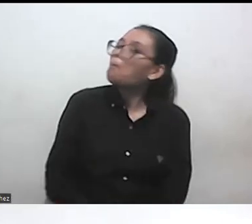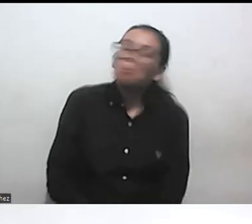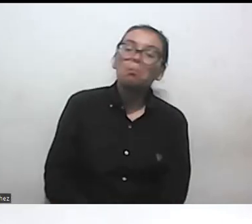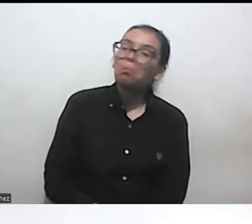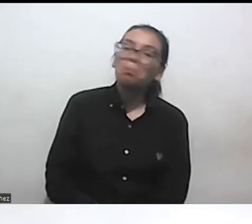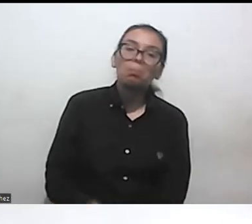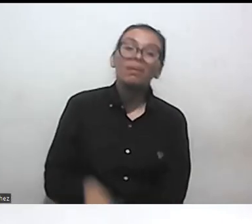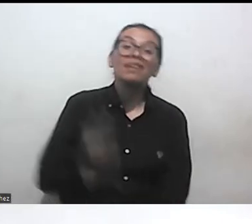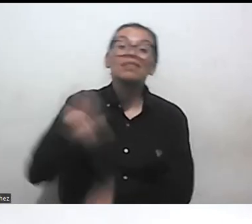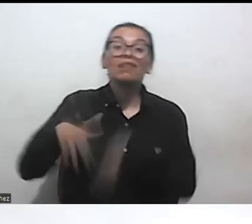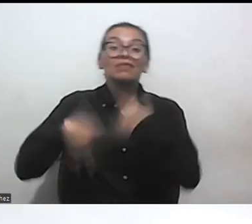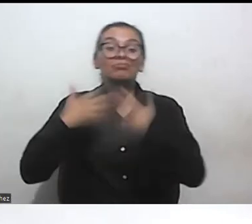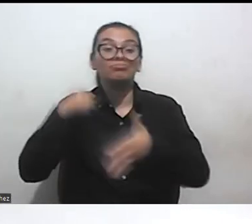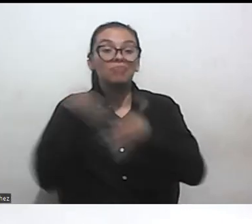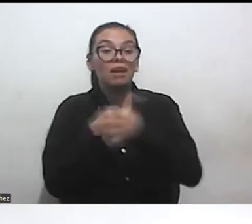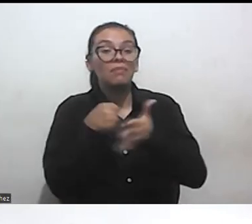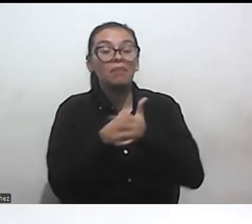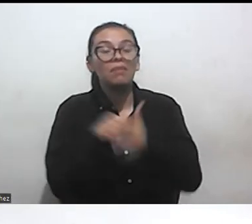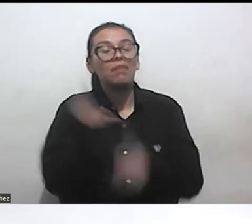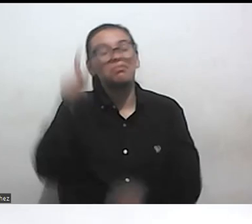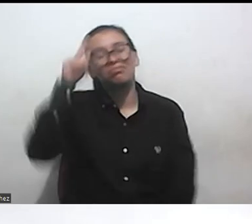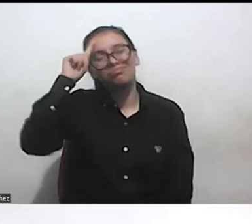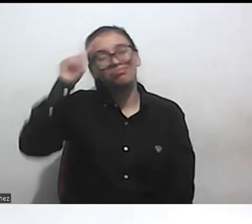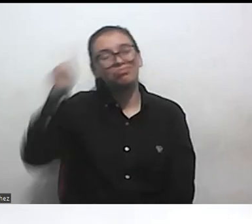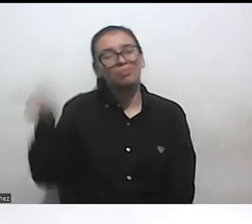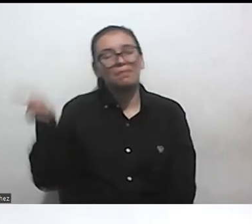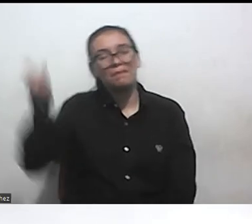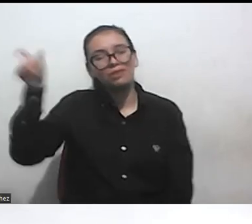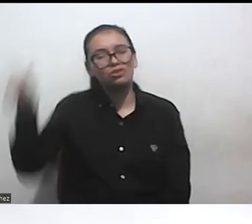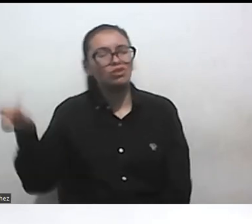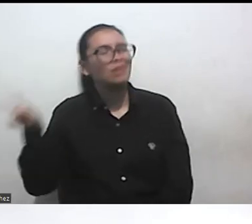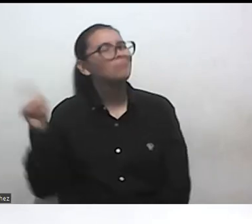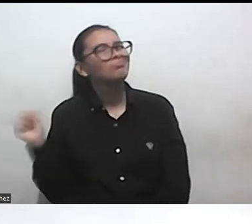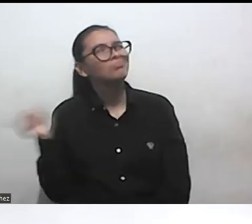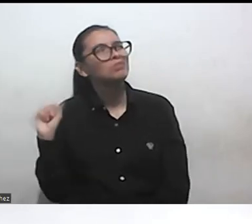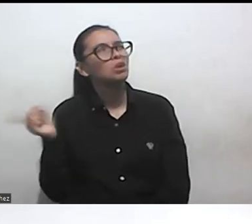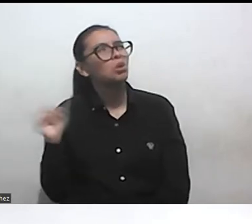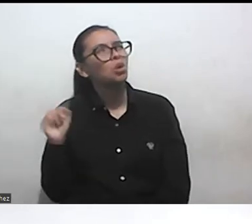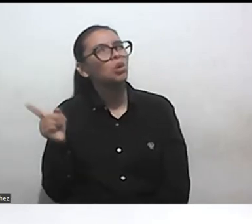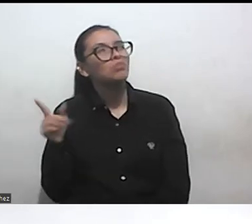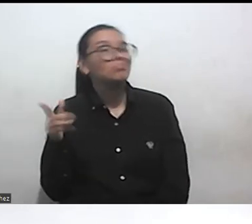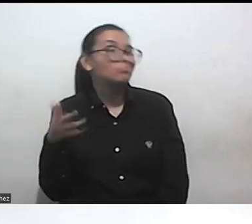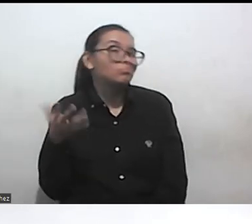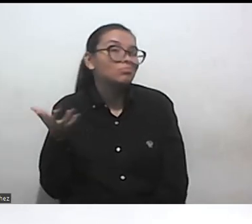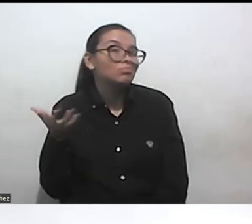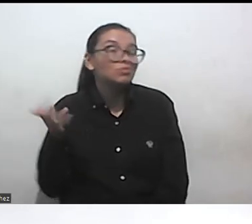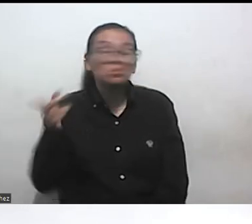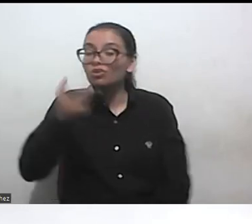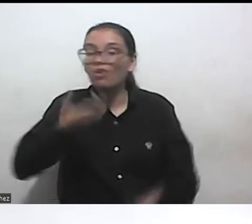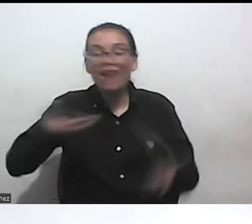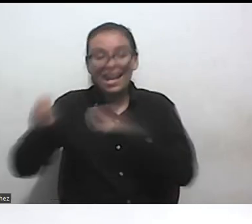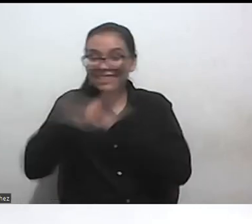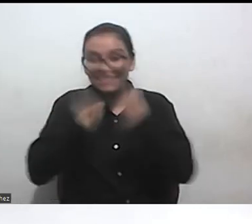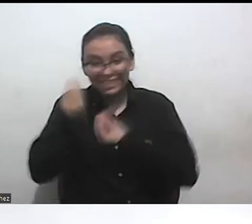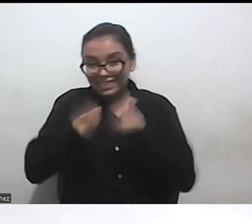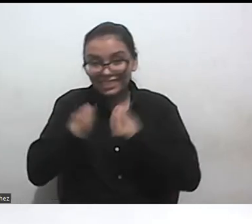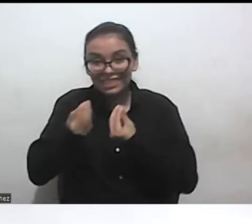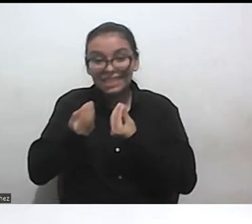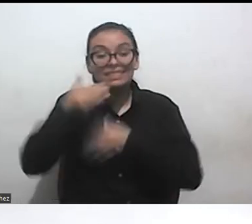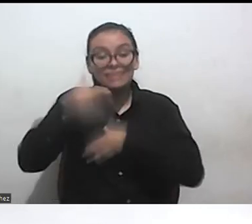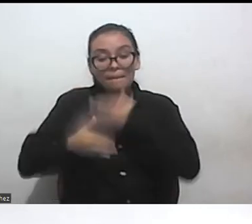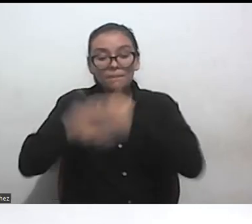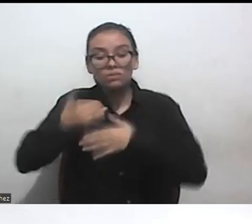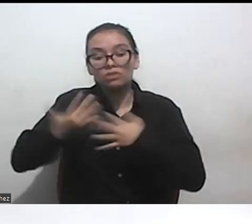no se piensan de manera muy evidente como si eso fuera interseccionalidad creo que requiere un un